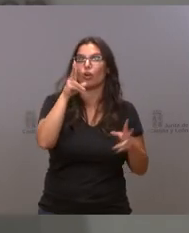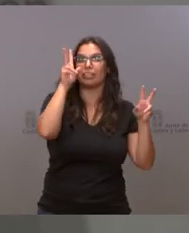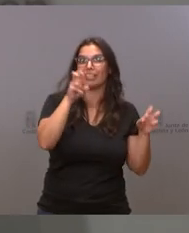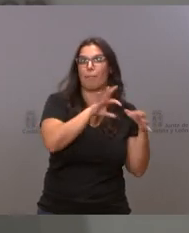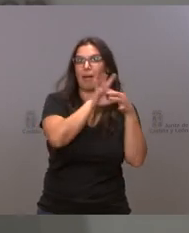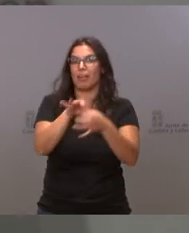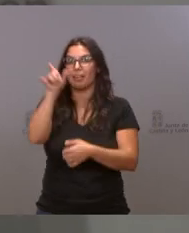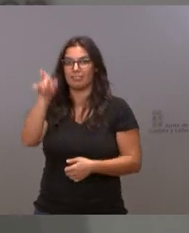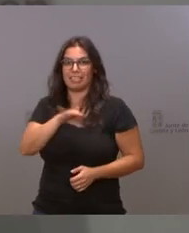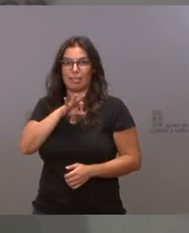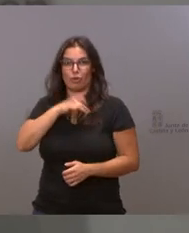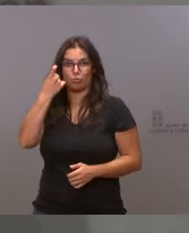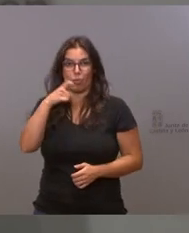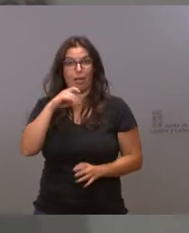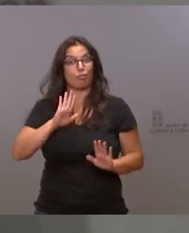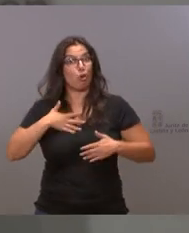pero